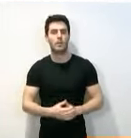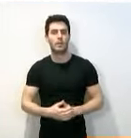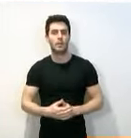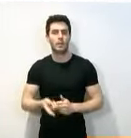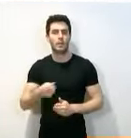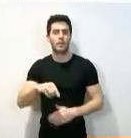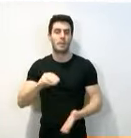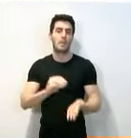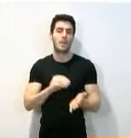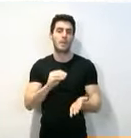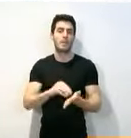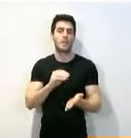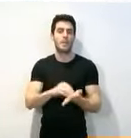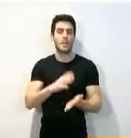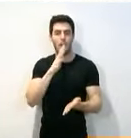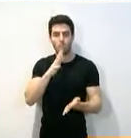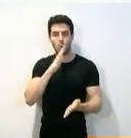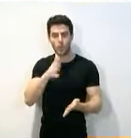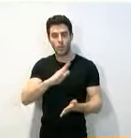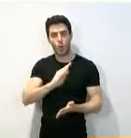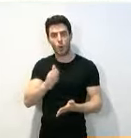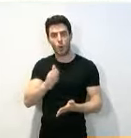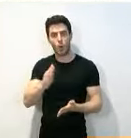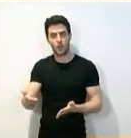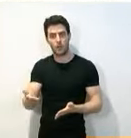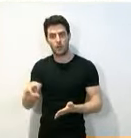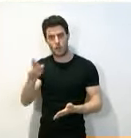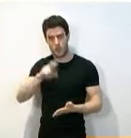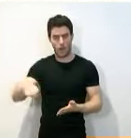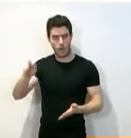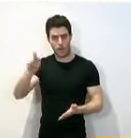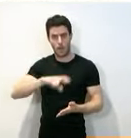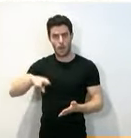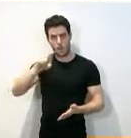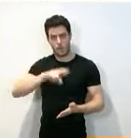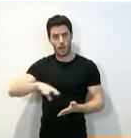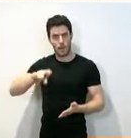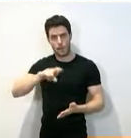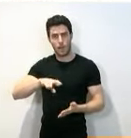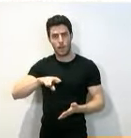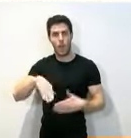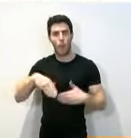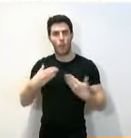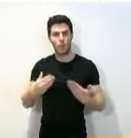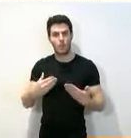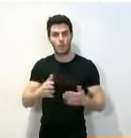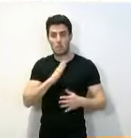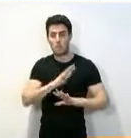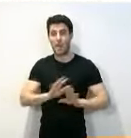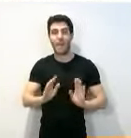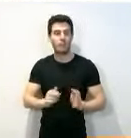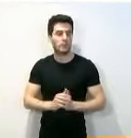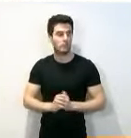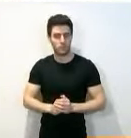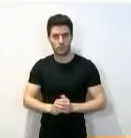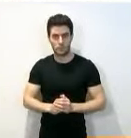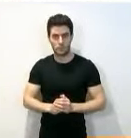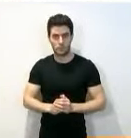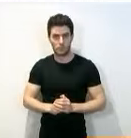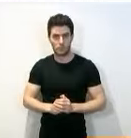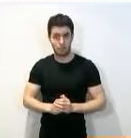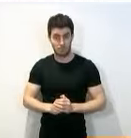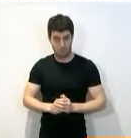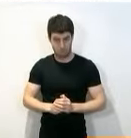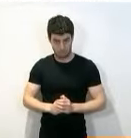condena, que de forma reiterada y según la versión de los presos que allí vivían, era por nada. Eso